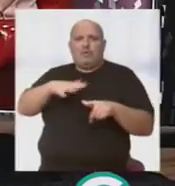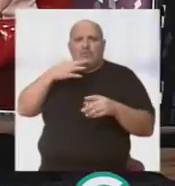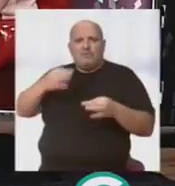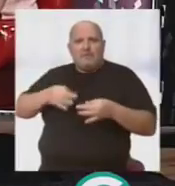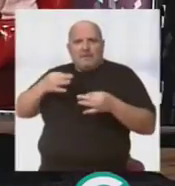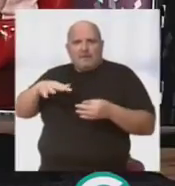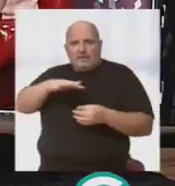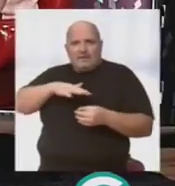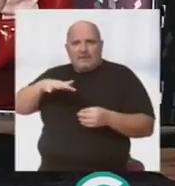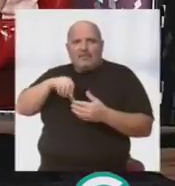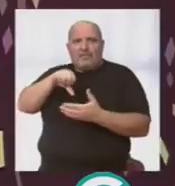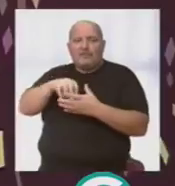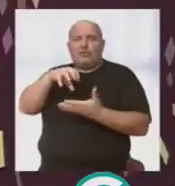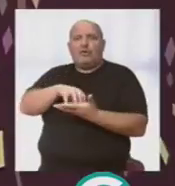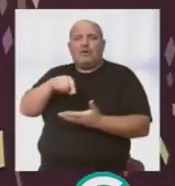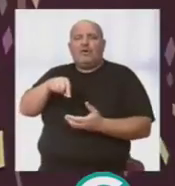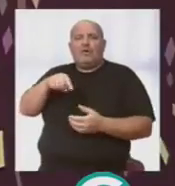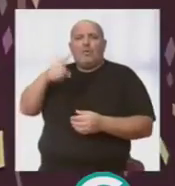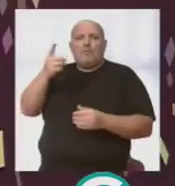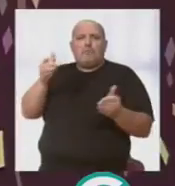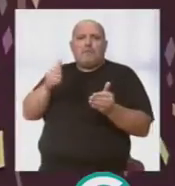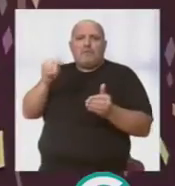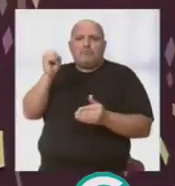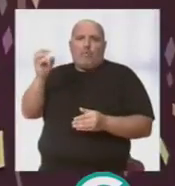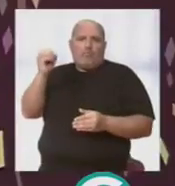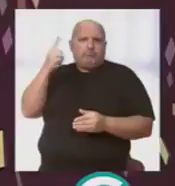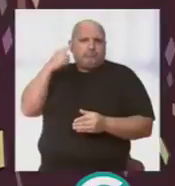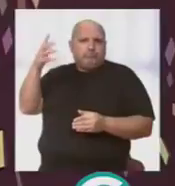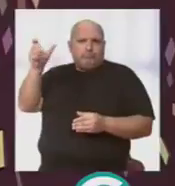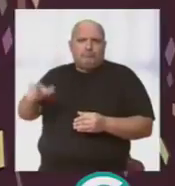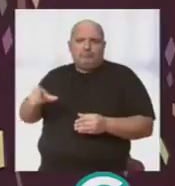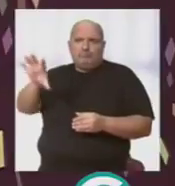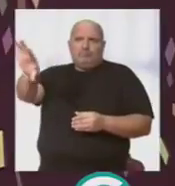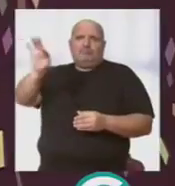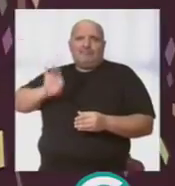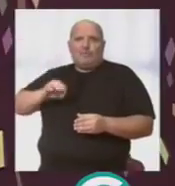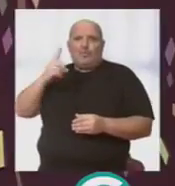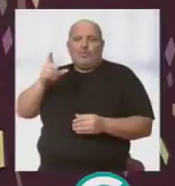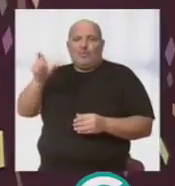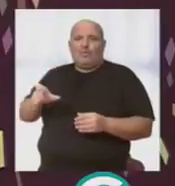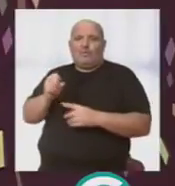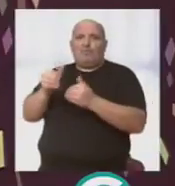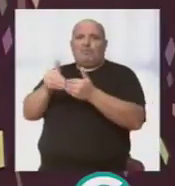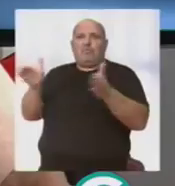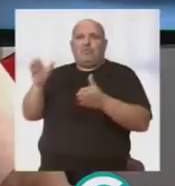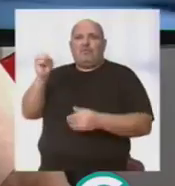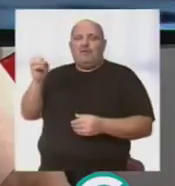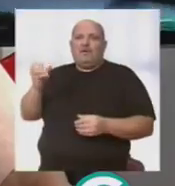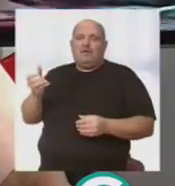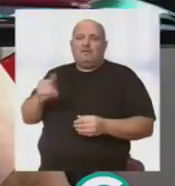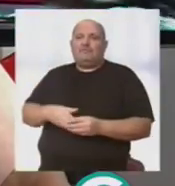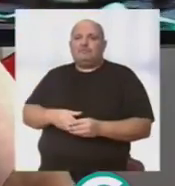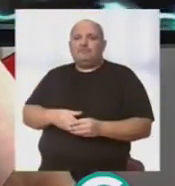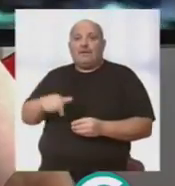es tradicional del centro y un pedazo de pregonero que habéis designado en la institución, José Luis. Sí,